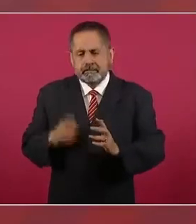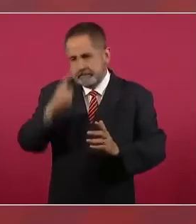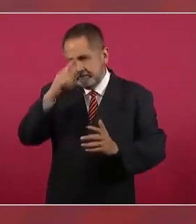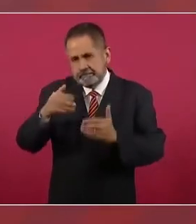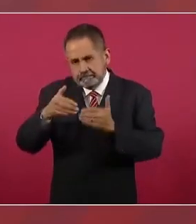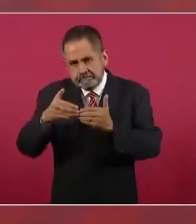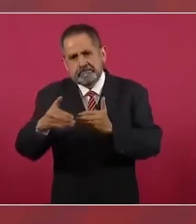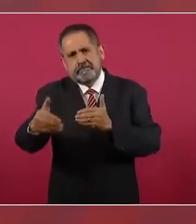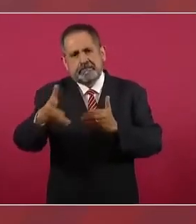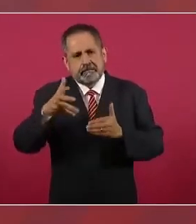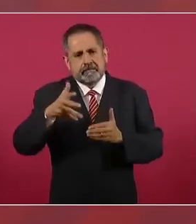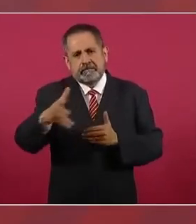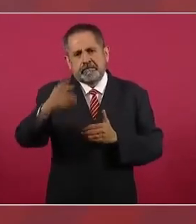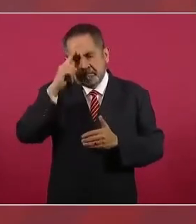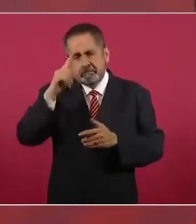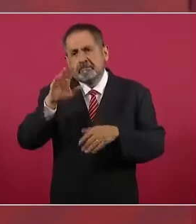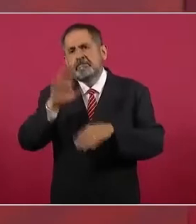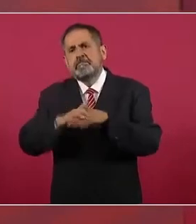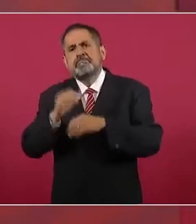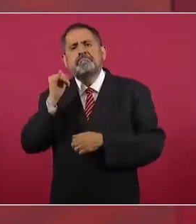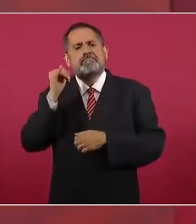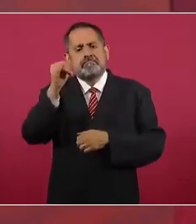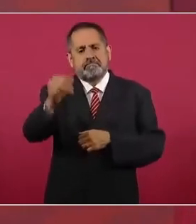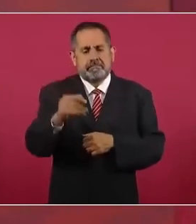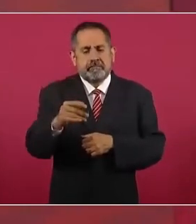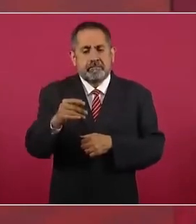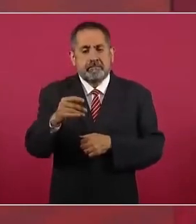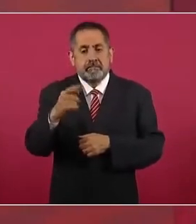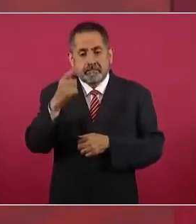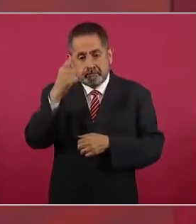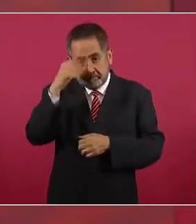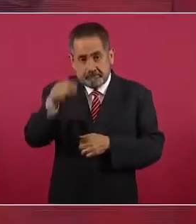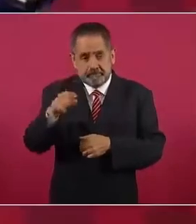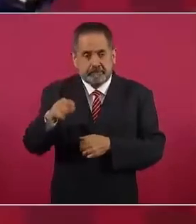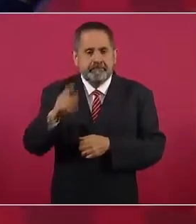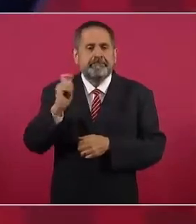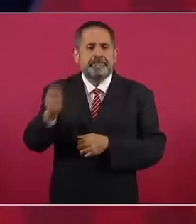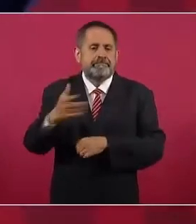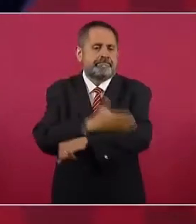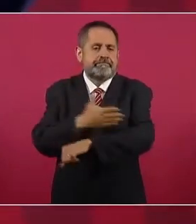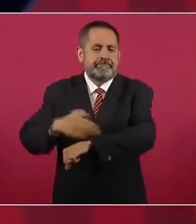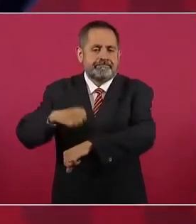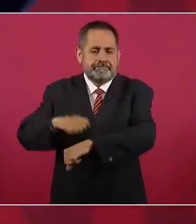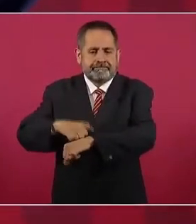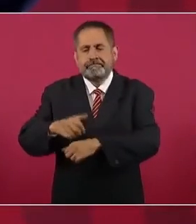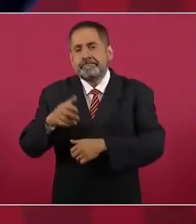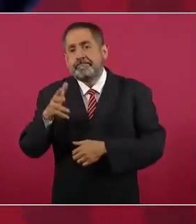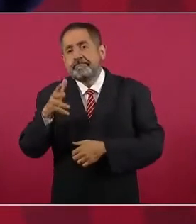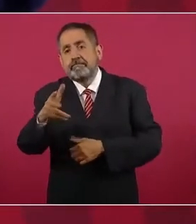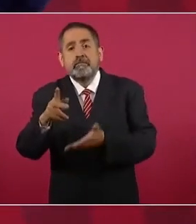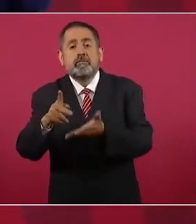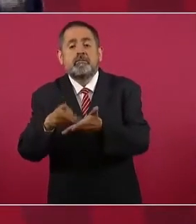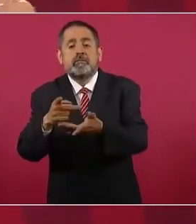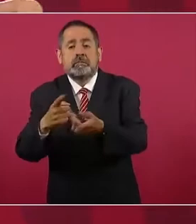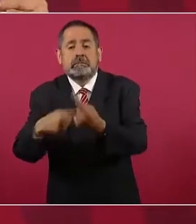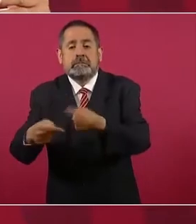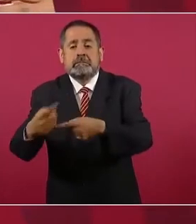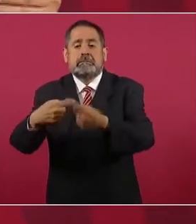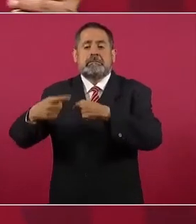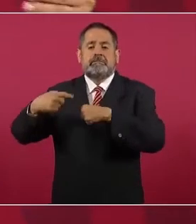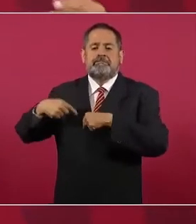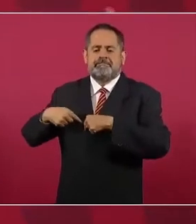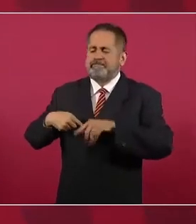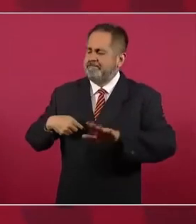para llegar más lejos, de modo que tocó madera si